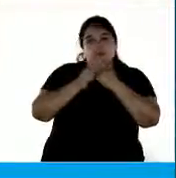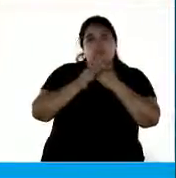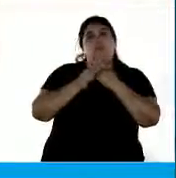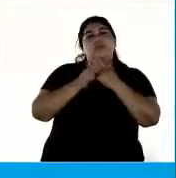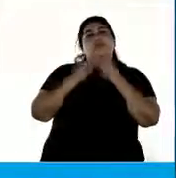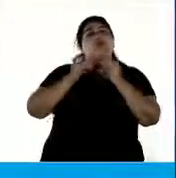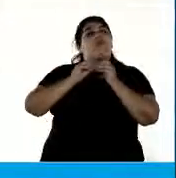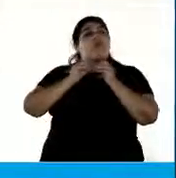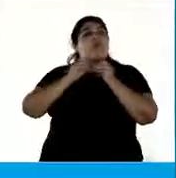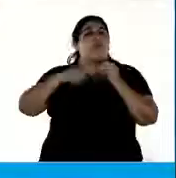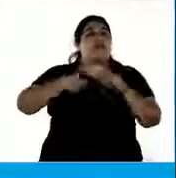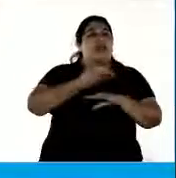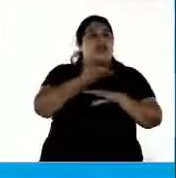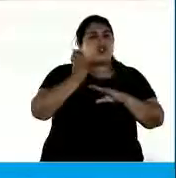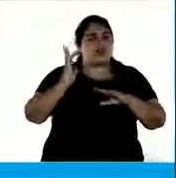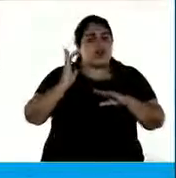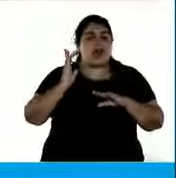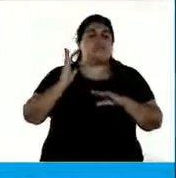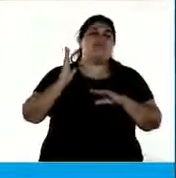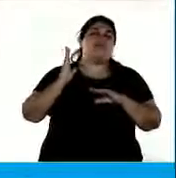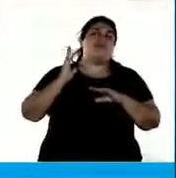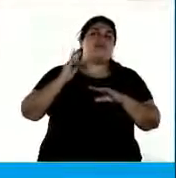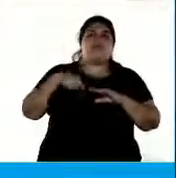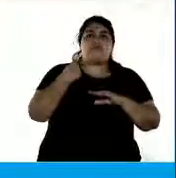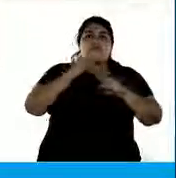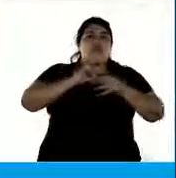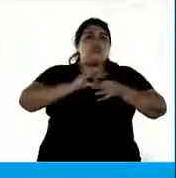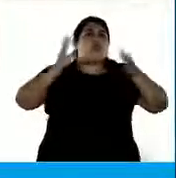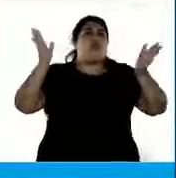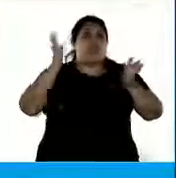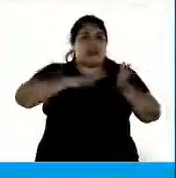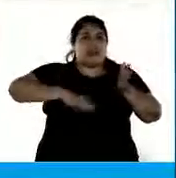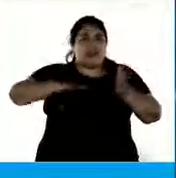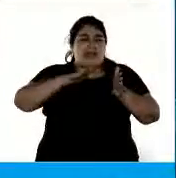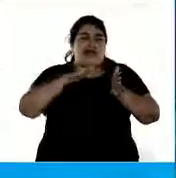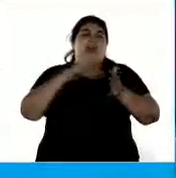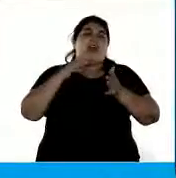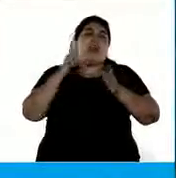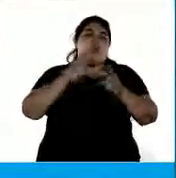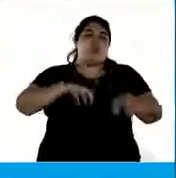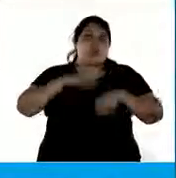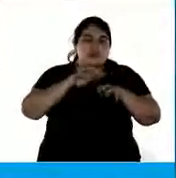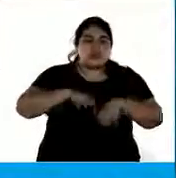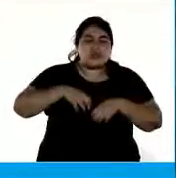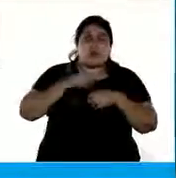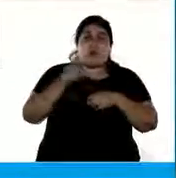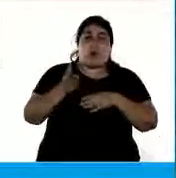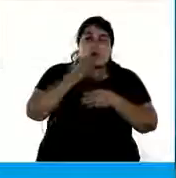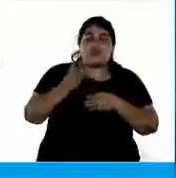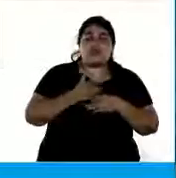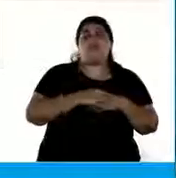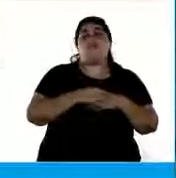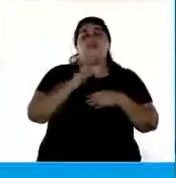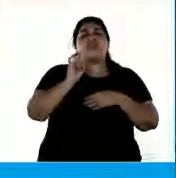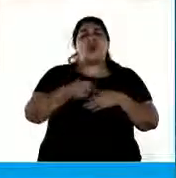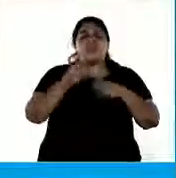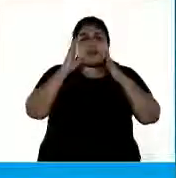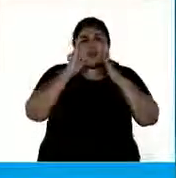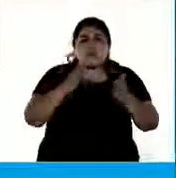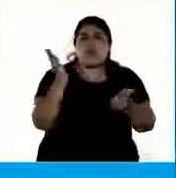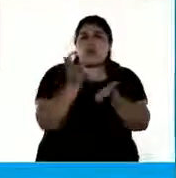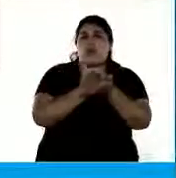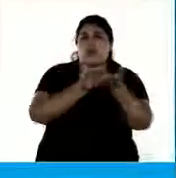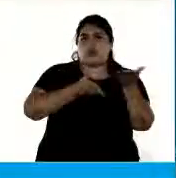problemática social, con la soberanía productiva y en la defensa siempre de los derechos humanos.